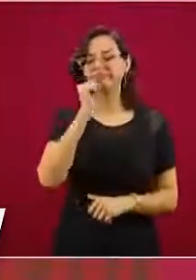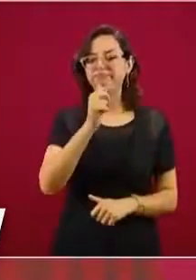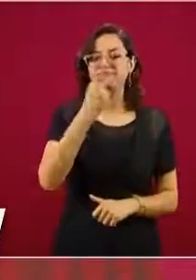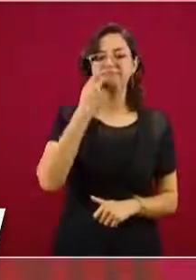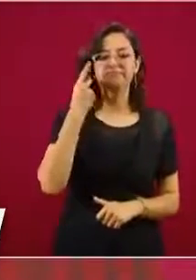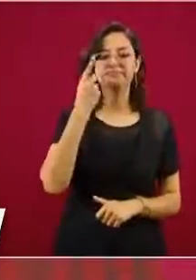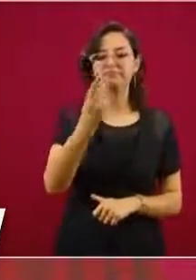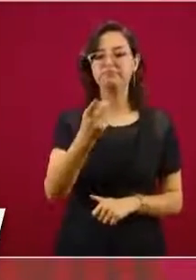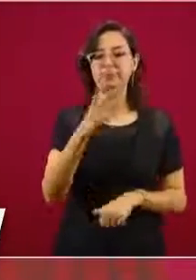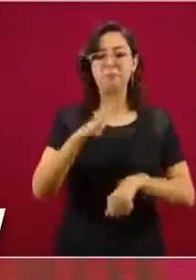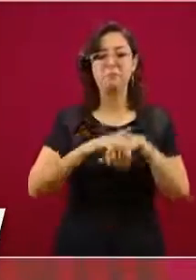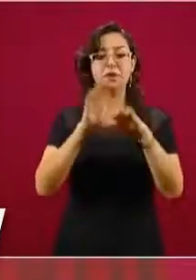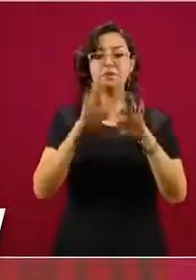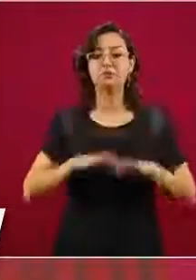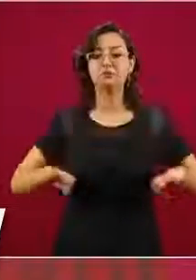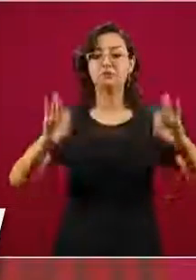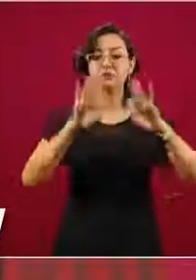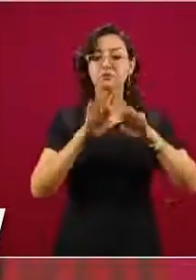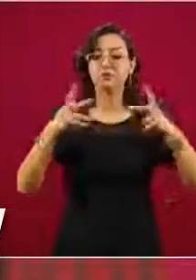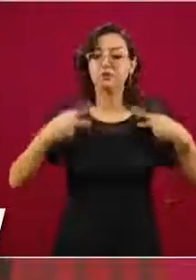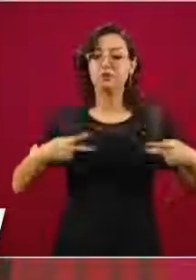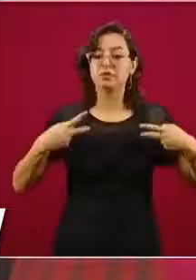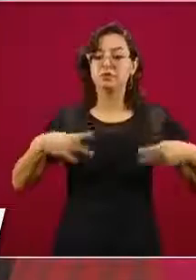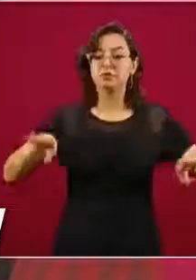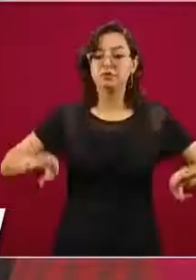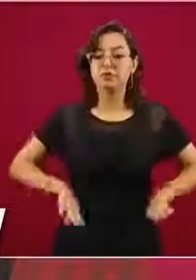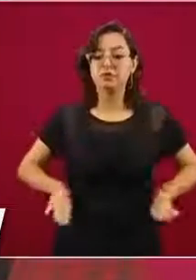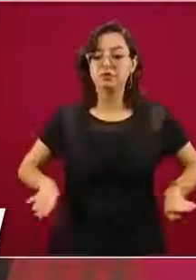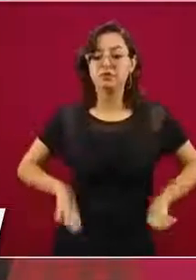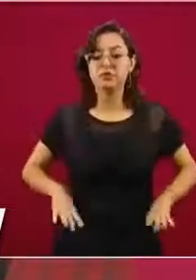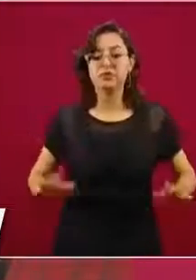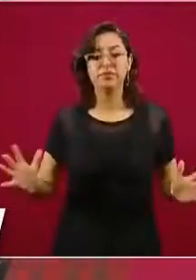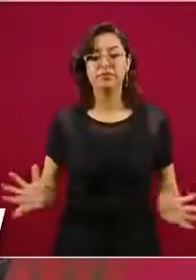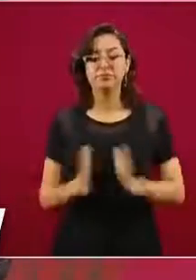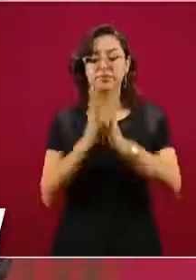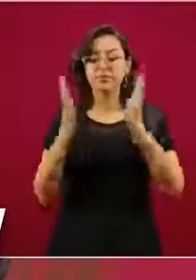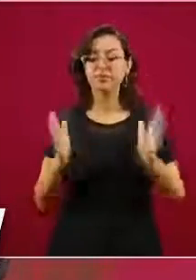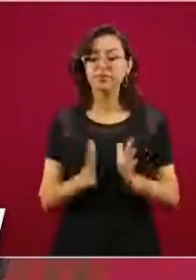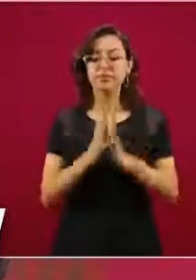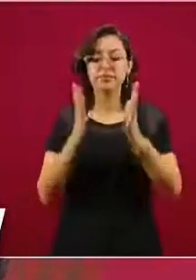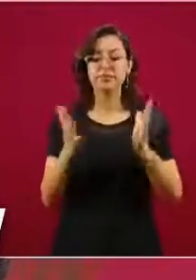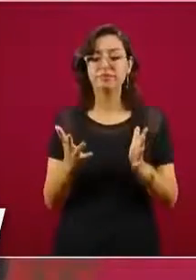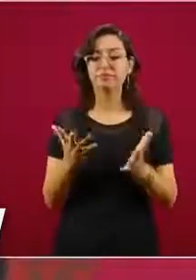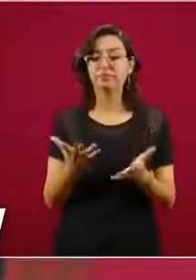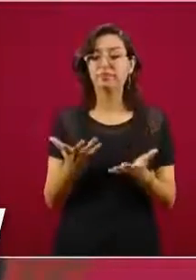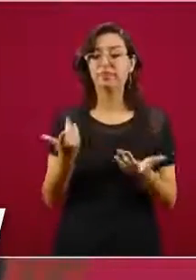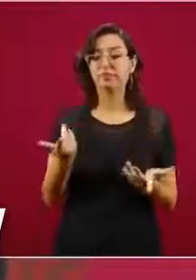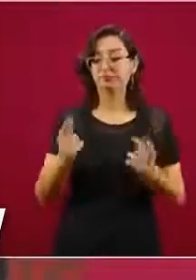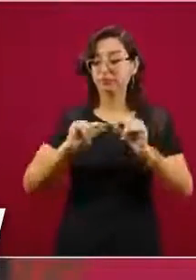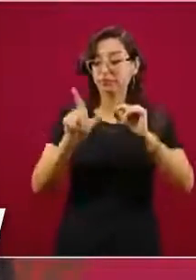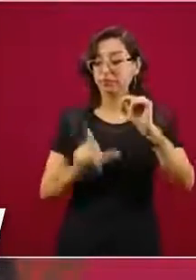Y el pueblo de México está dando un ejemplo al mundo